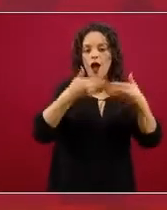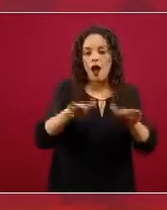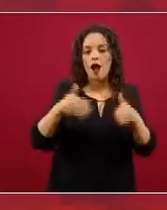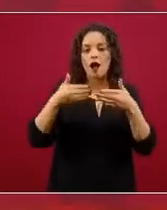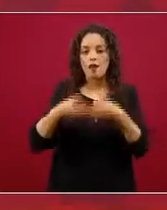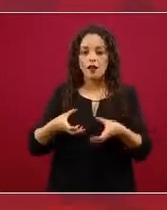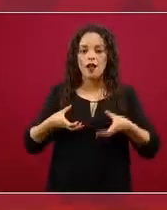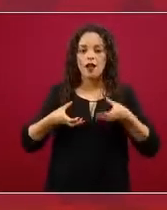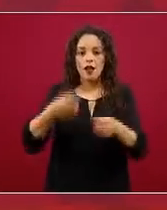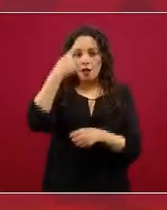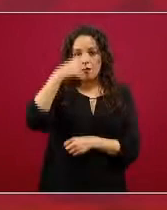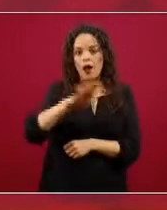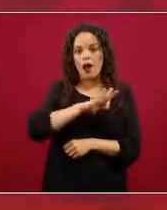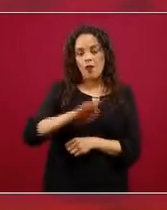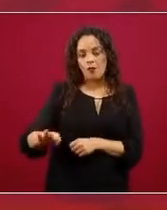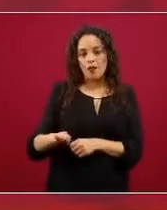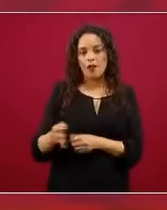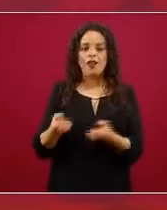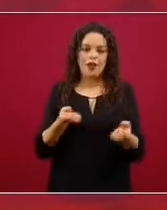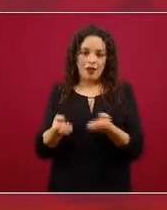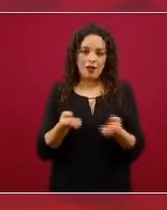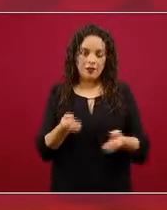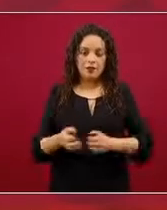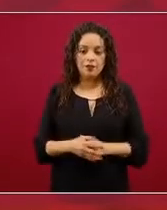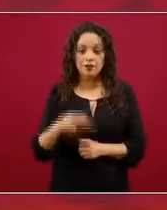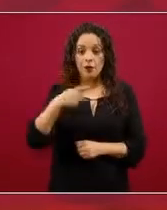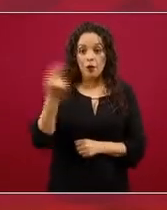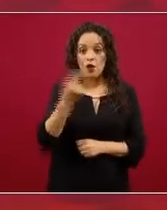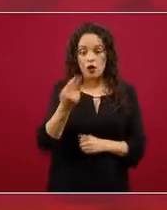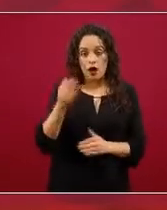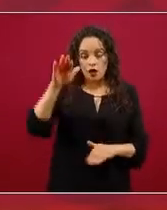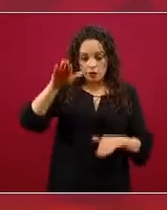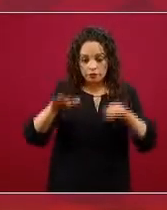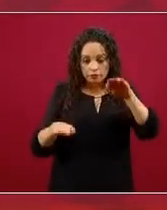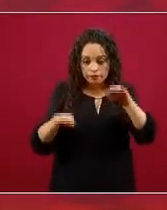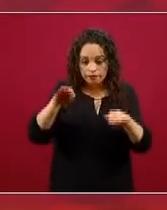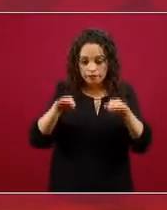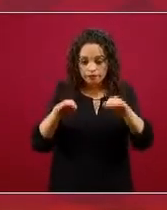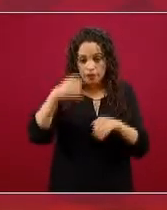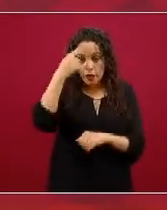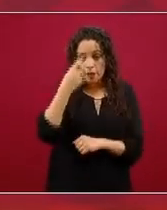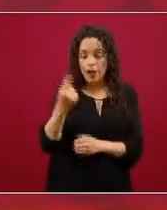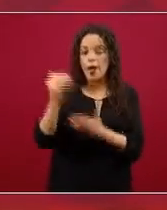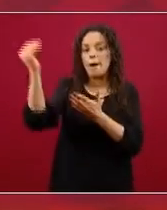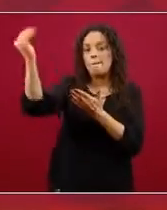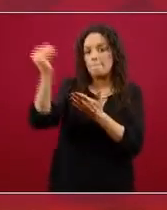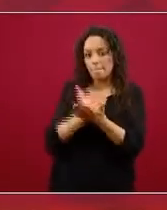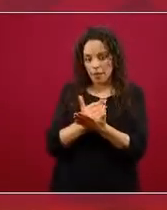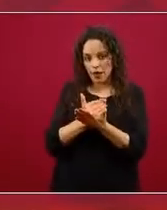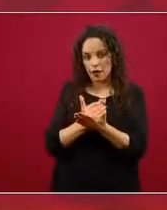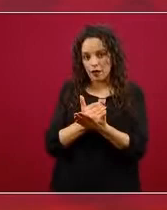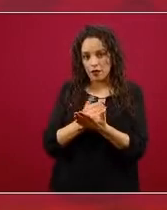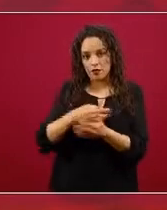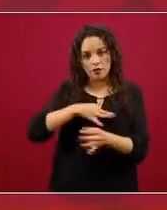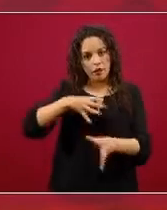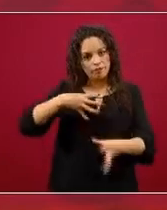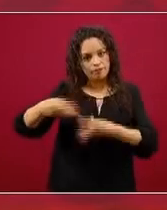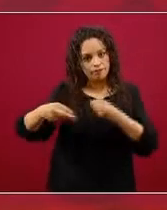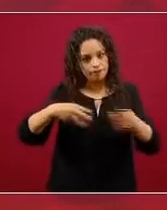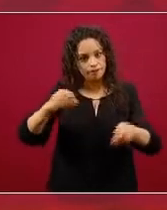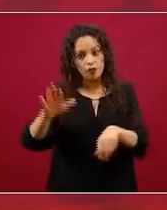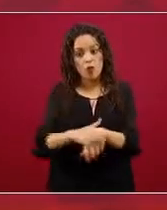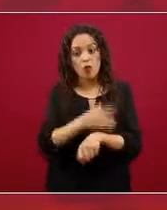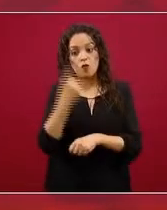considerando un balance racional de disminuir el riesgo de contagios por la vía